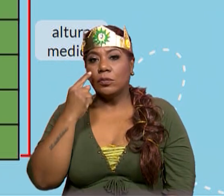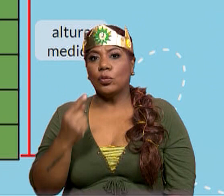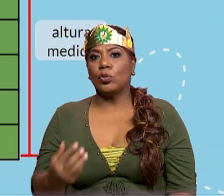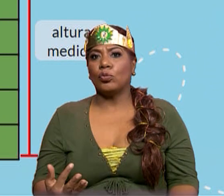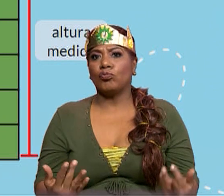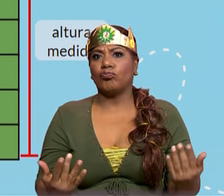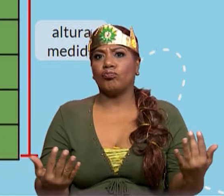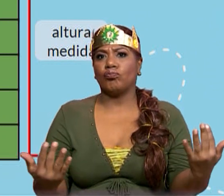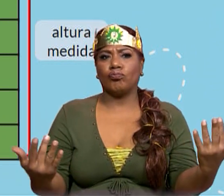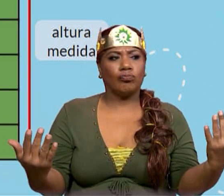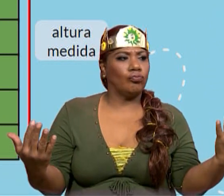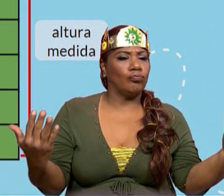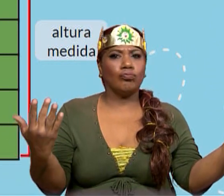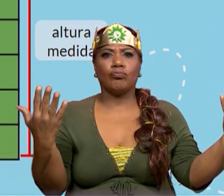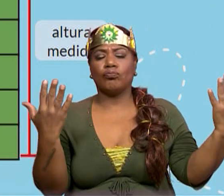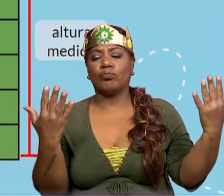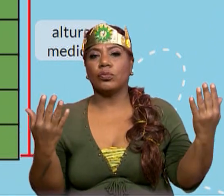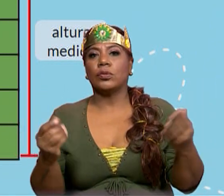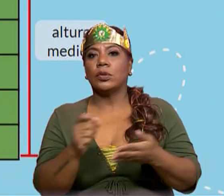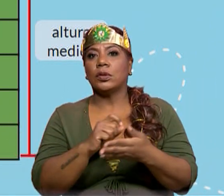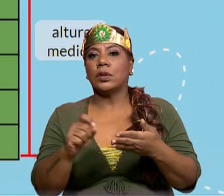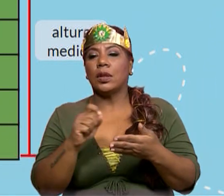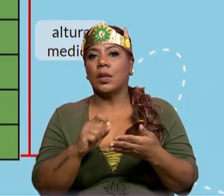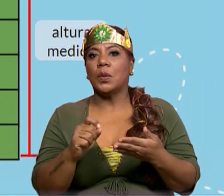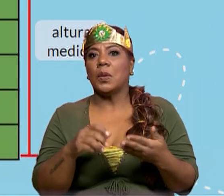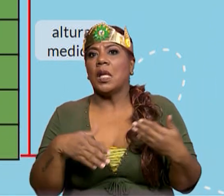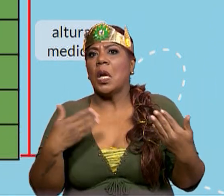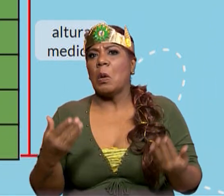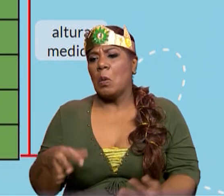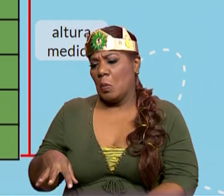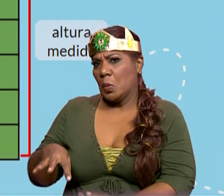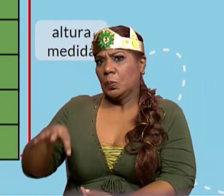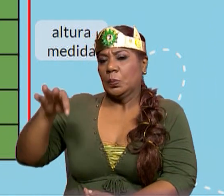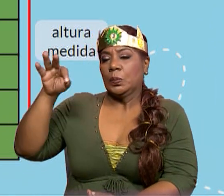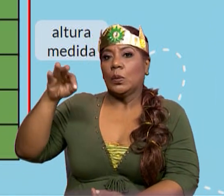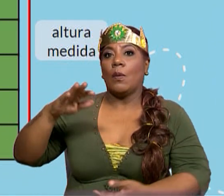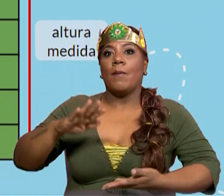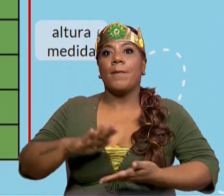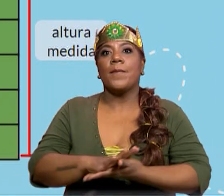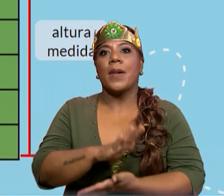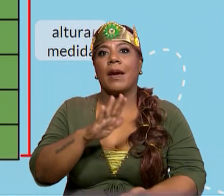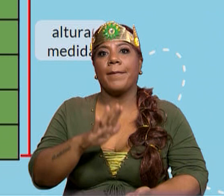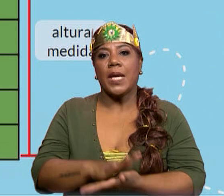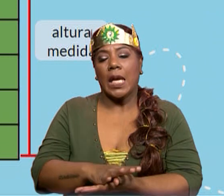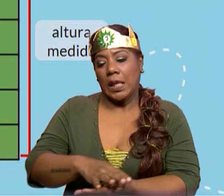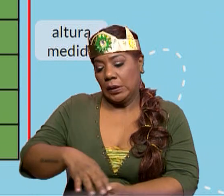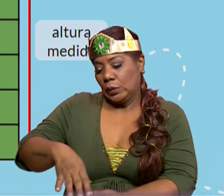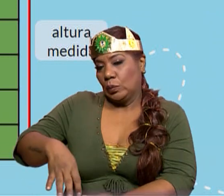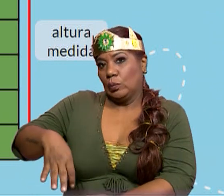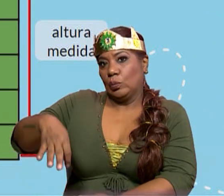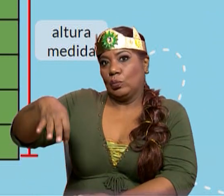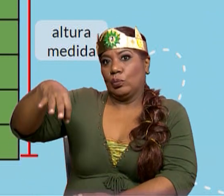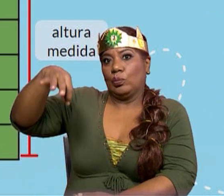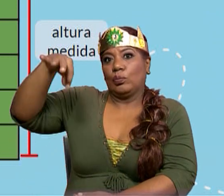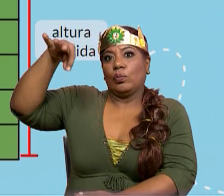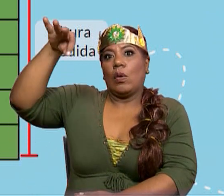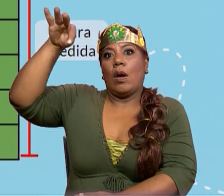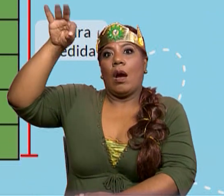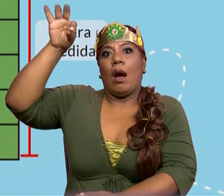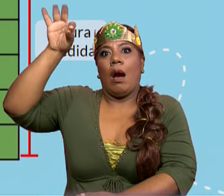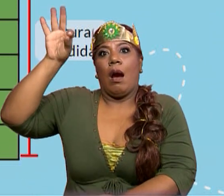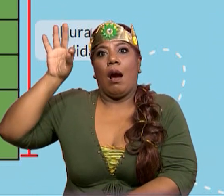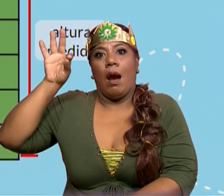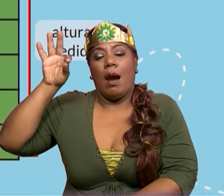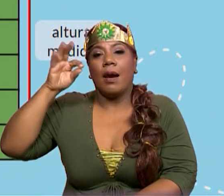jardín escolar utilizando tiras de papel. Vamos a representar en fracciones las siguientes medidas